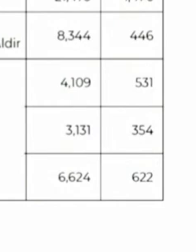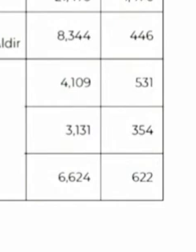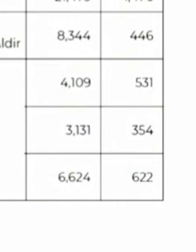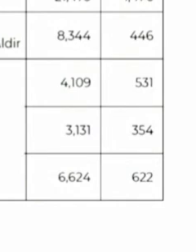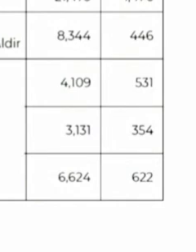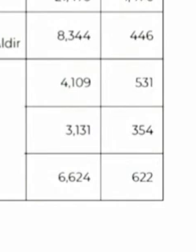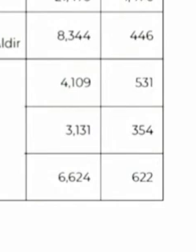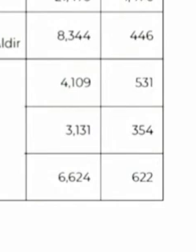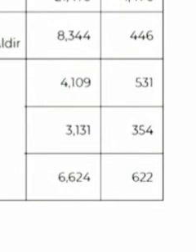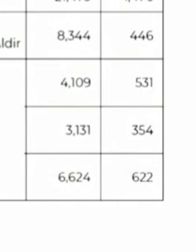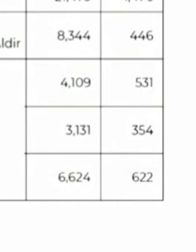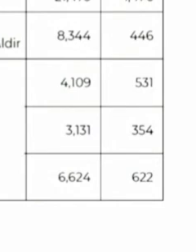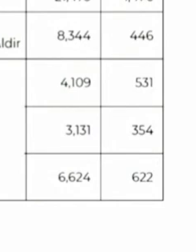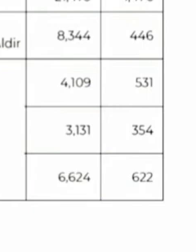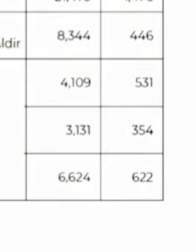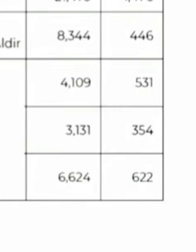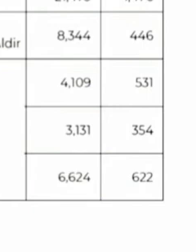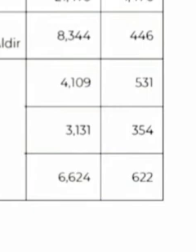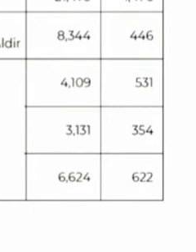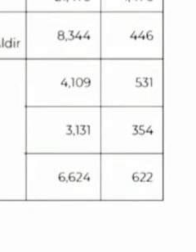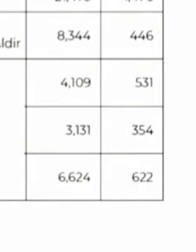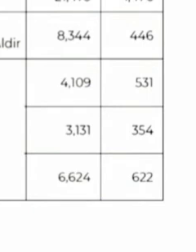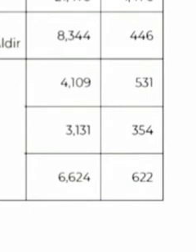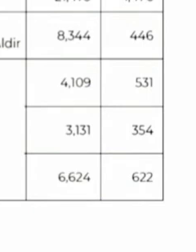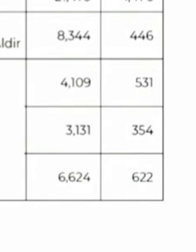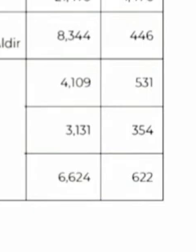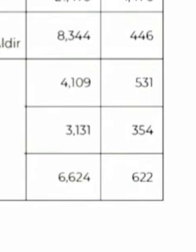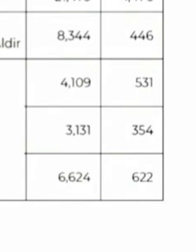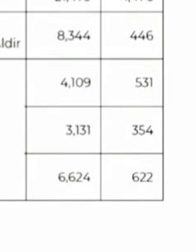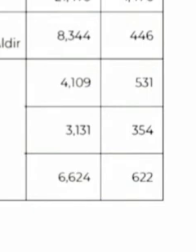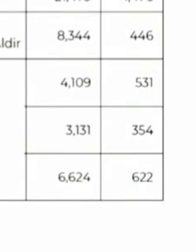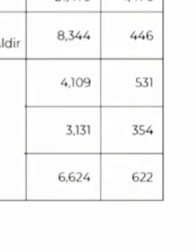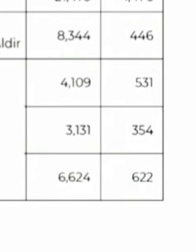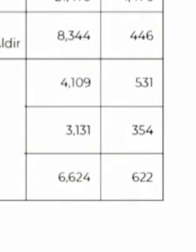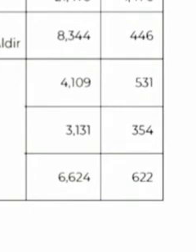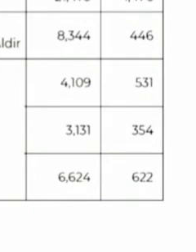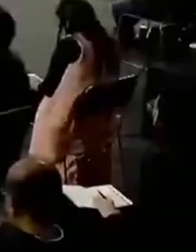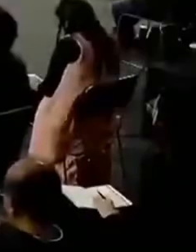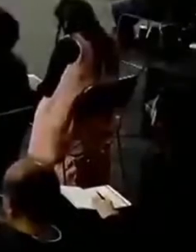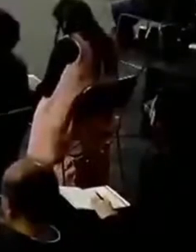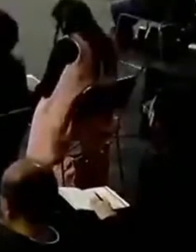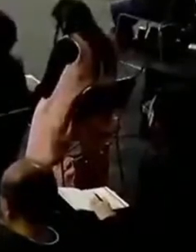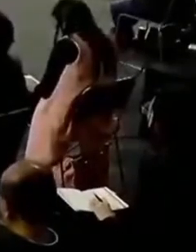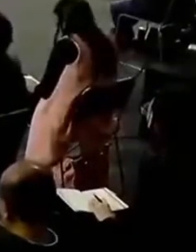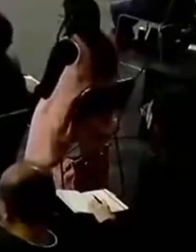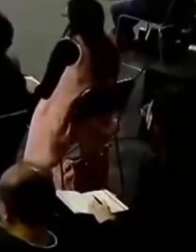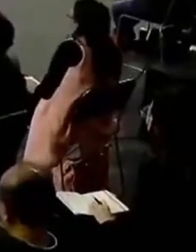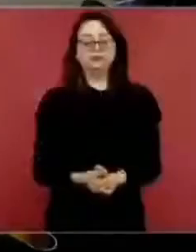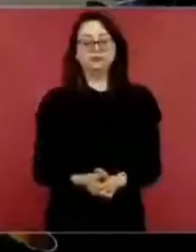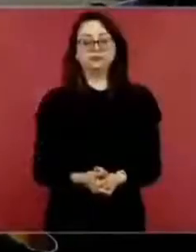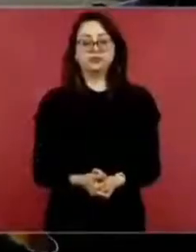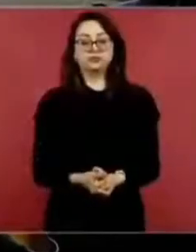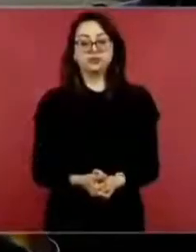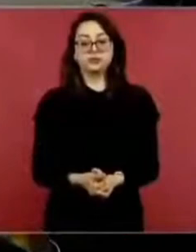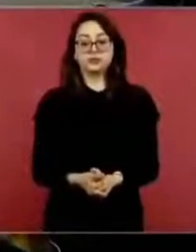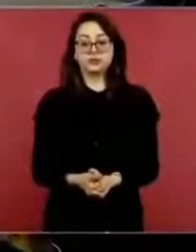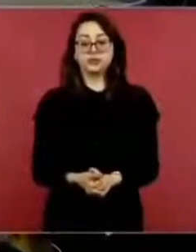Diecisiete mil trescientos sesenta y cuatro millones. Si tenemos que pagar